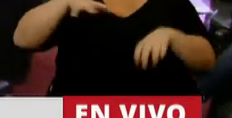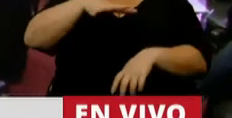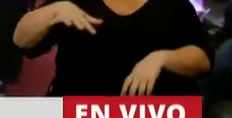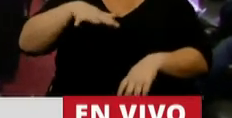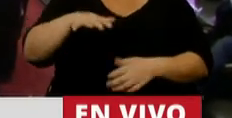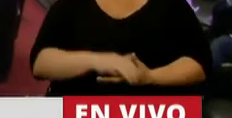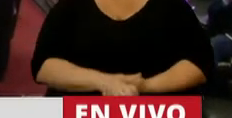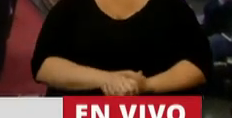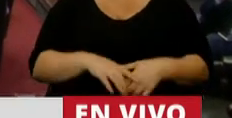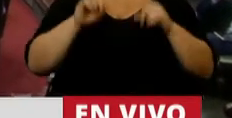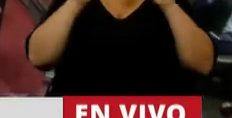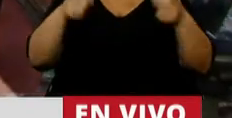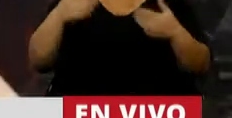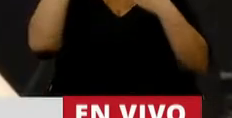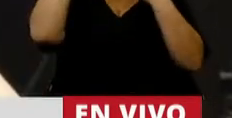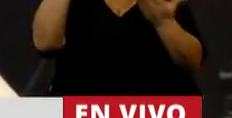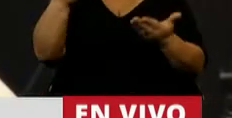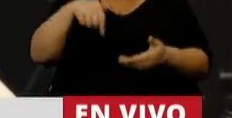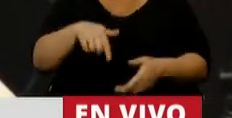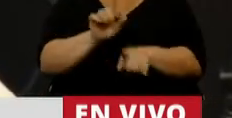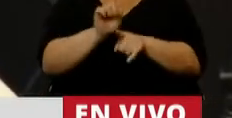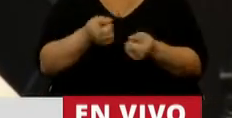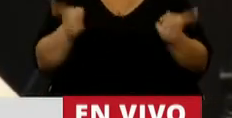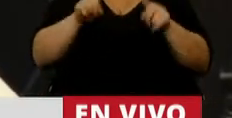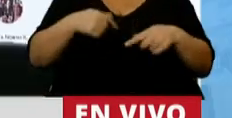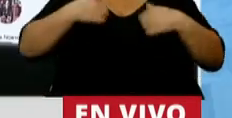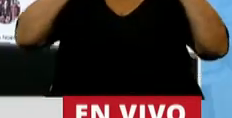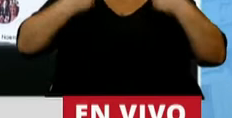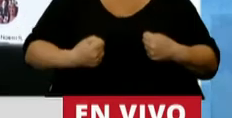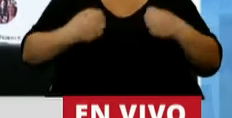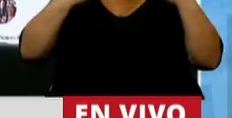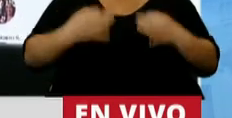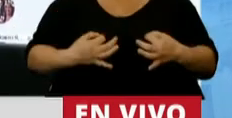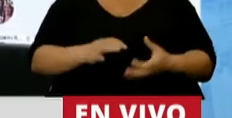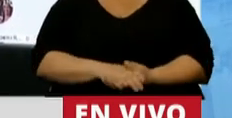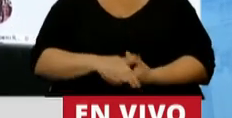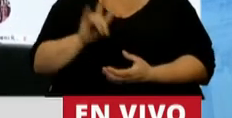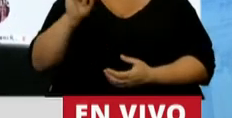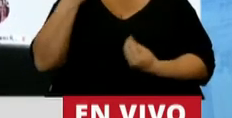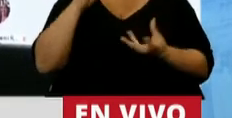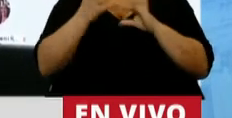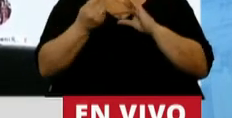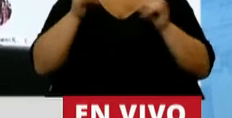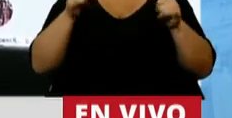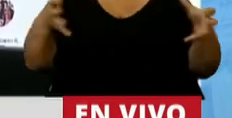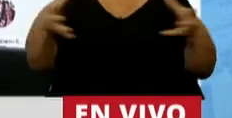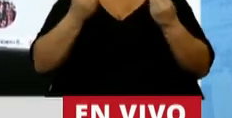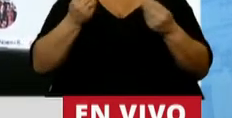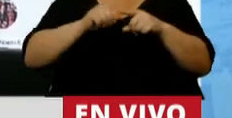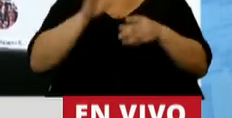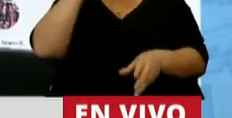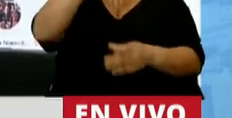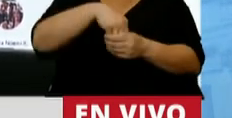Y sumarnos a este homenaje hoy es reafirmar nuestra convicción de que el mejor lugar para los jóvenes es la